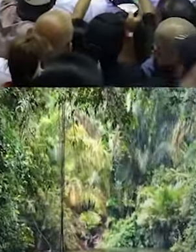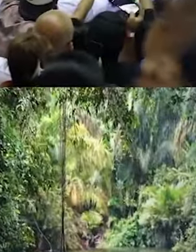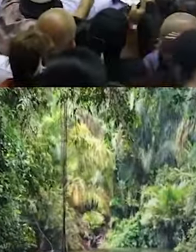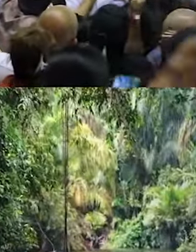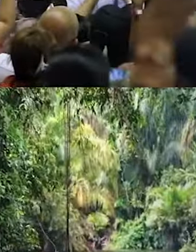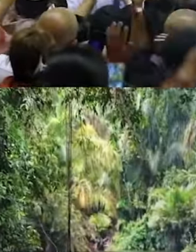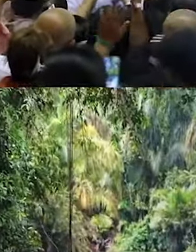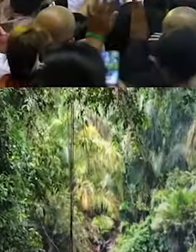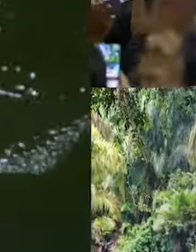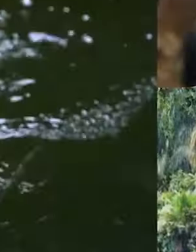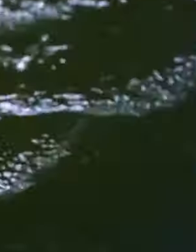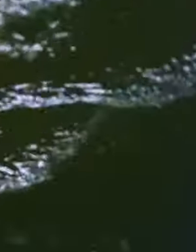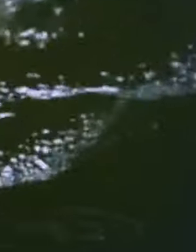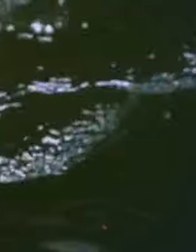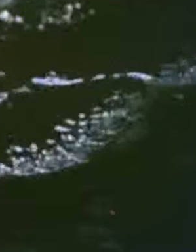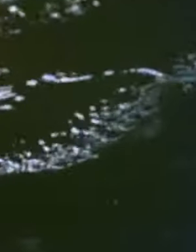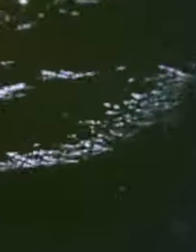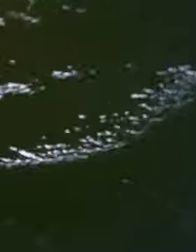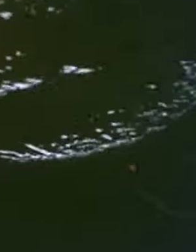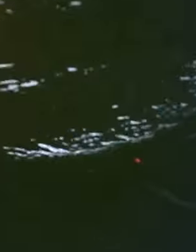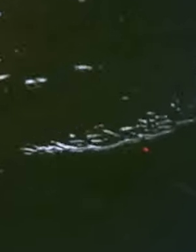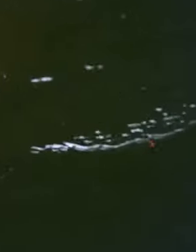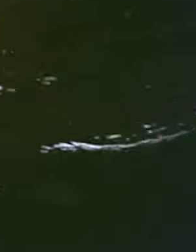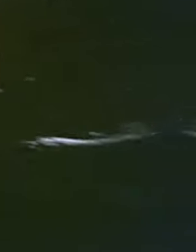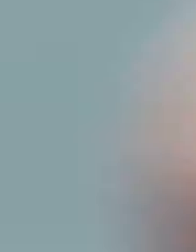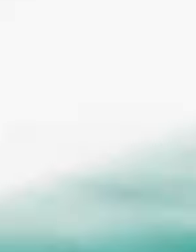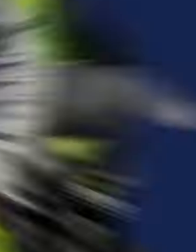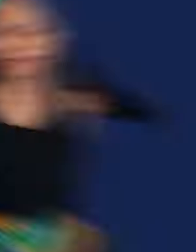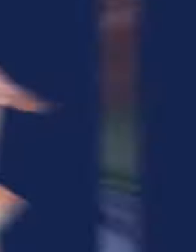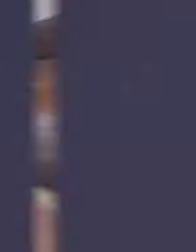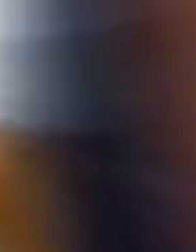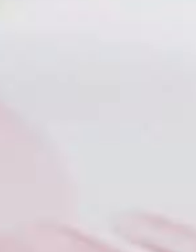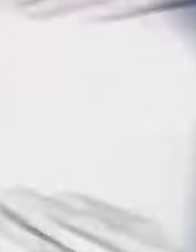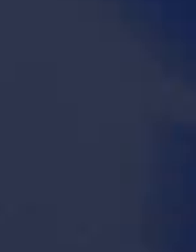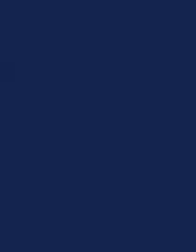Creemos en una Costa Rica más próspera y por eso no aflojamos.